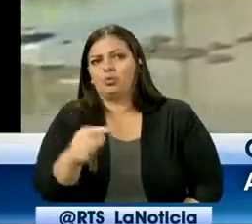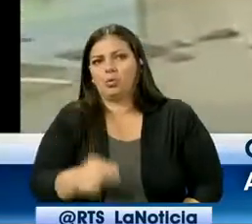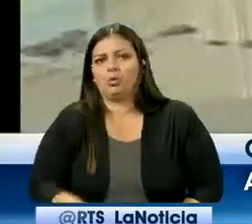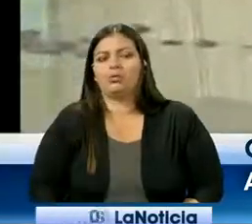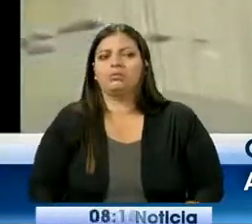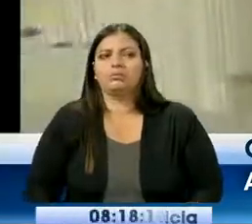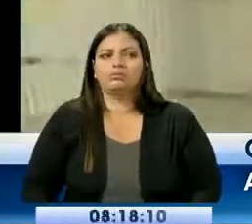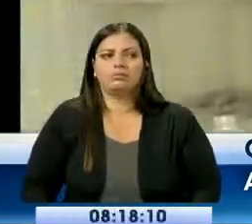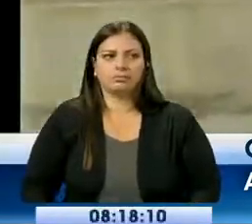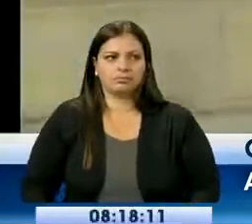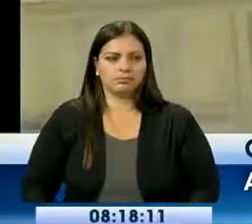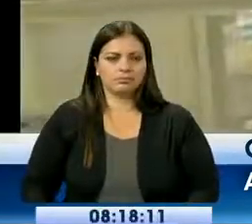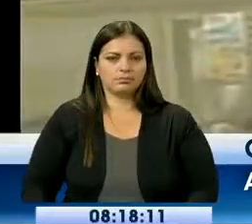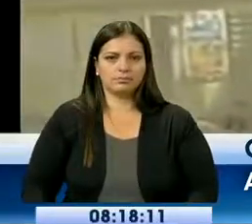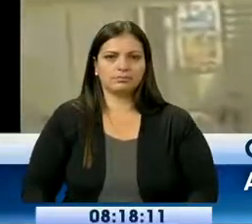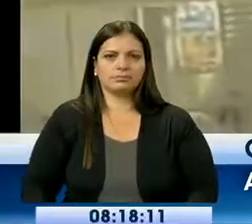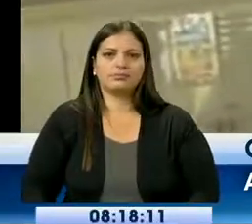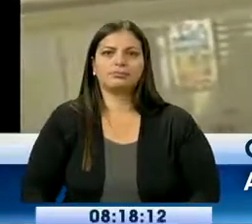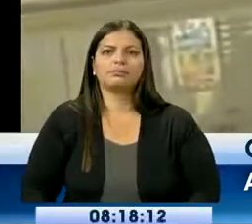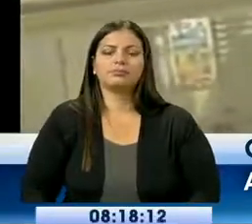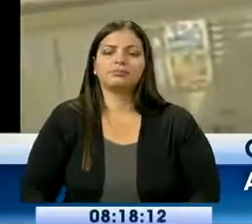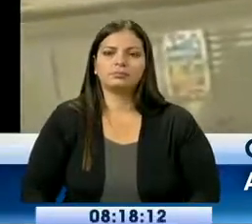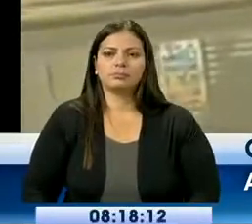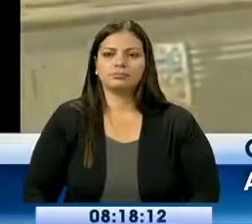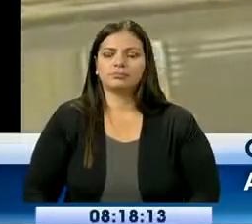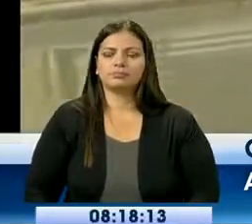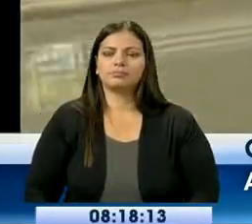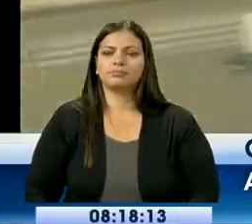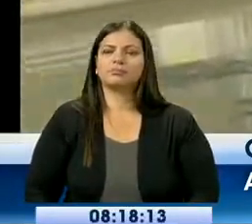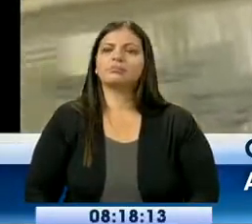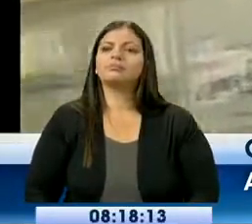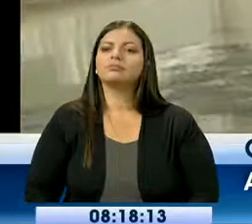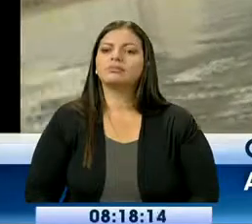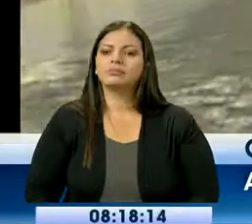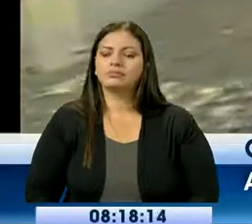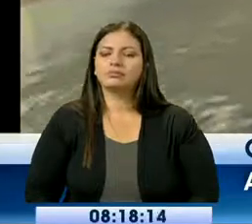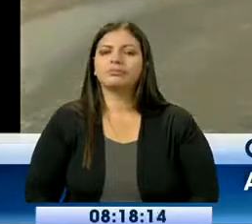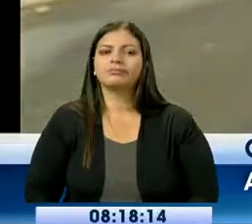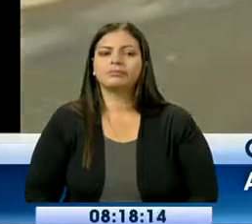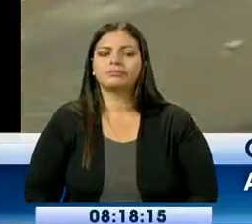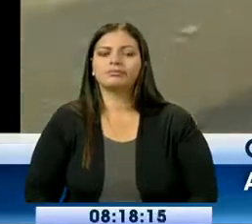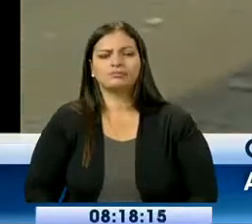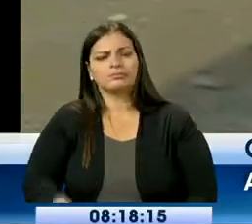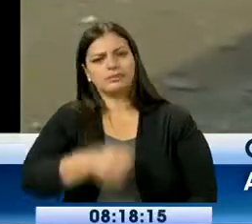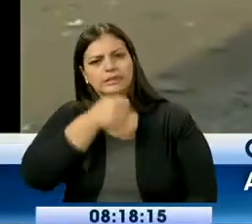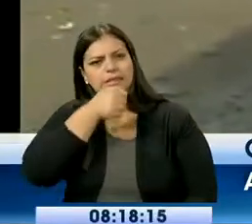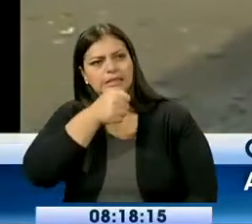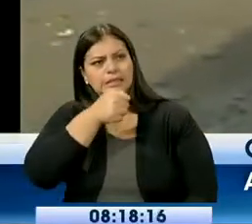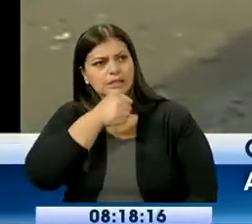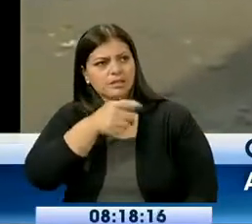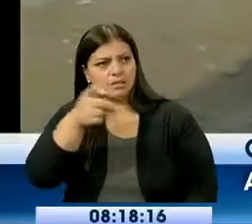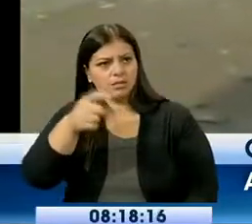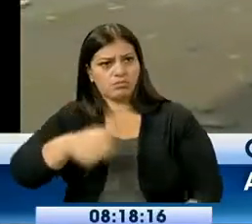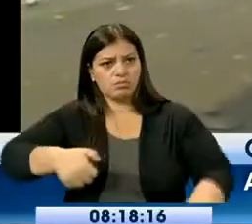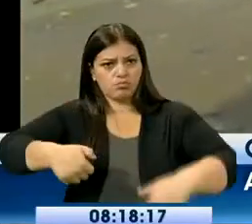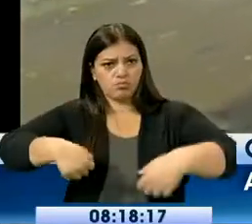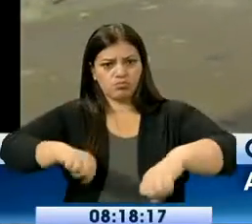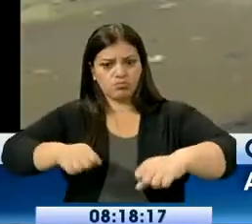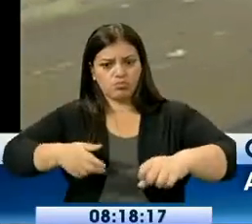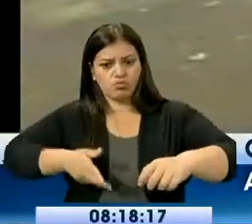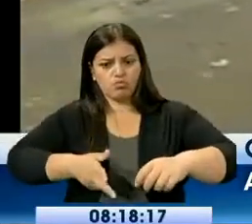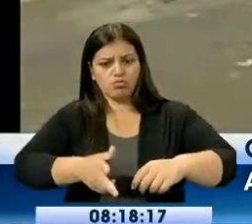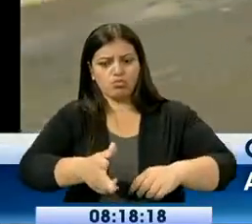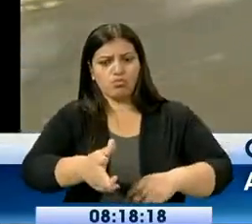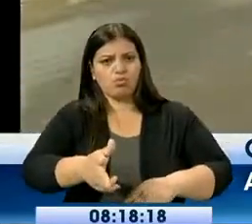que las motocicletas, claro, que lo hacen por una razón muy obvia. Que circulen por las aceras también no está bien esto.